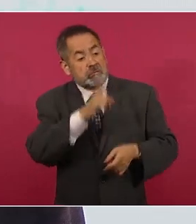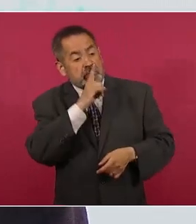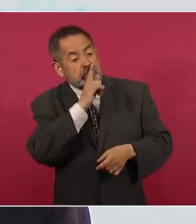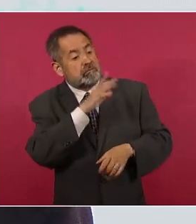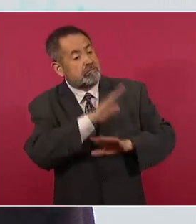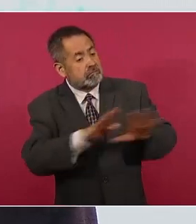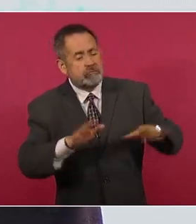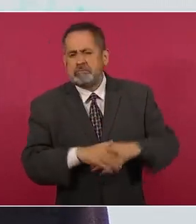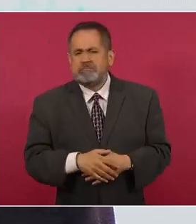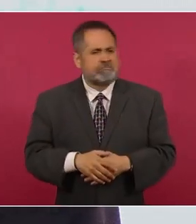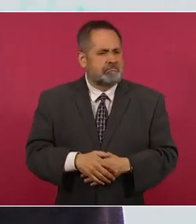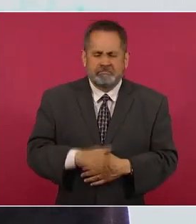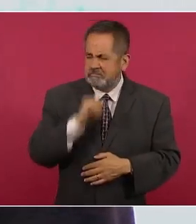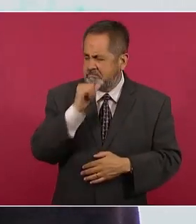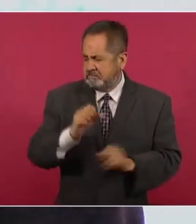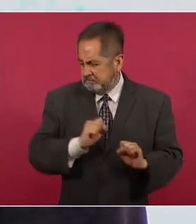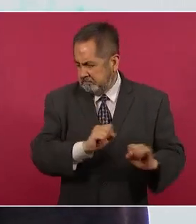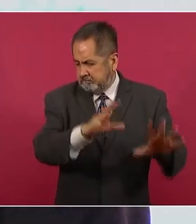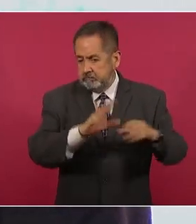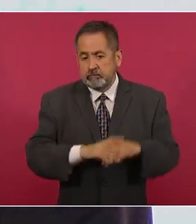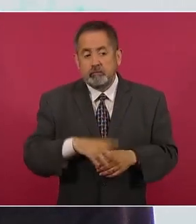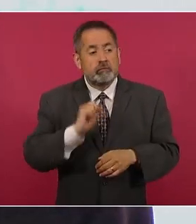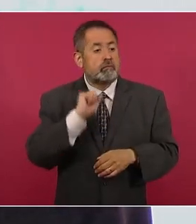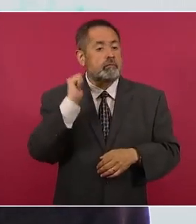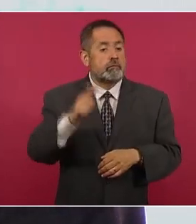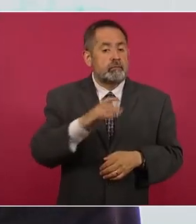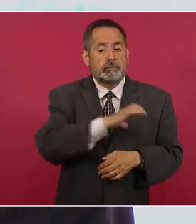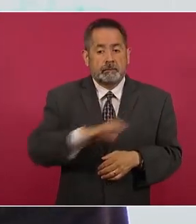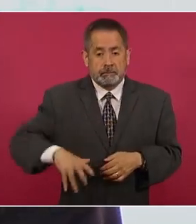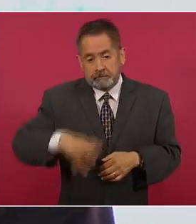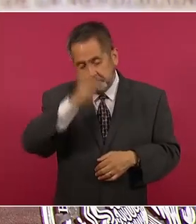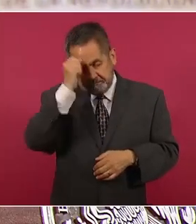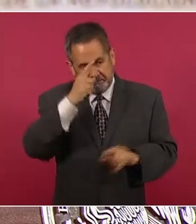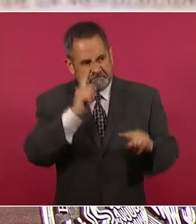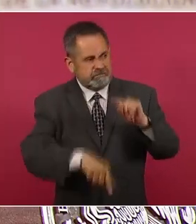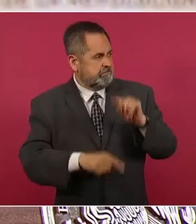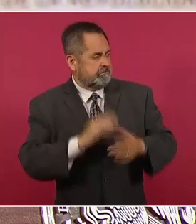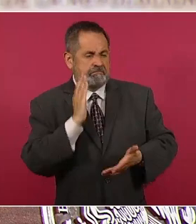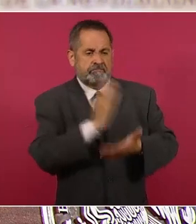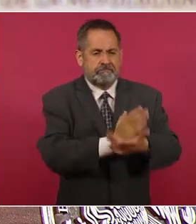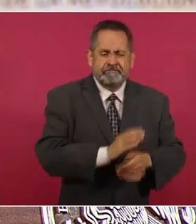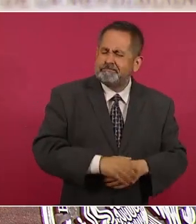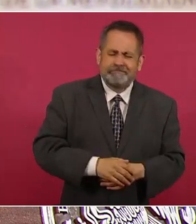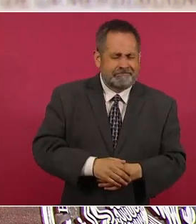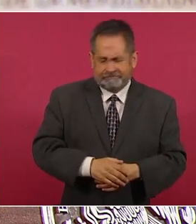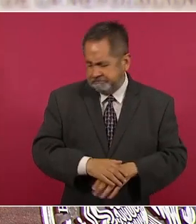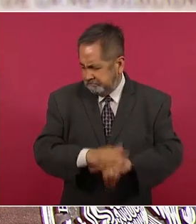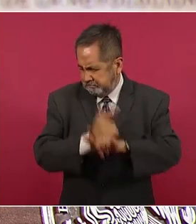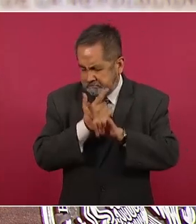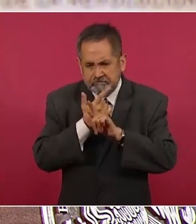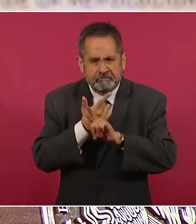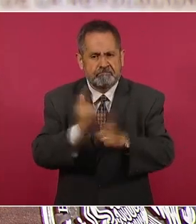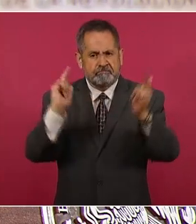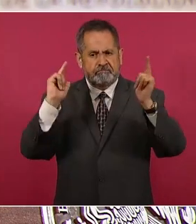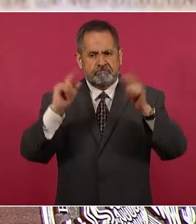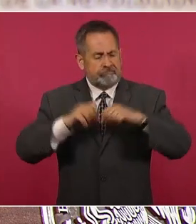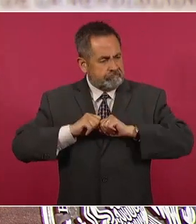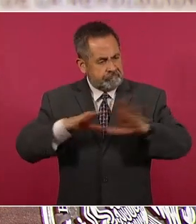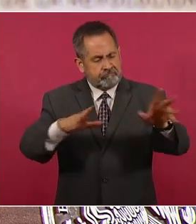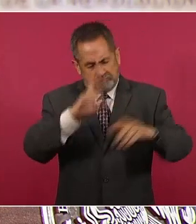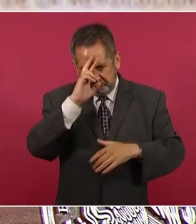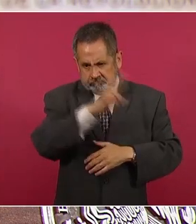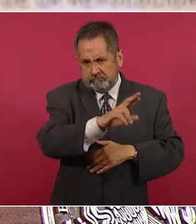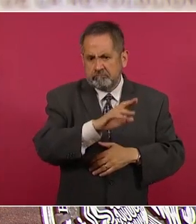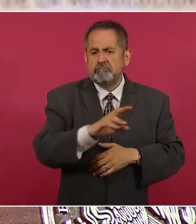o candidato. Gozamos del más amplio espacio de libertades en estas materias. Sin